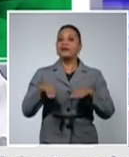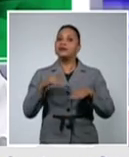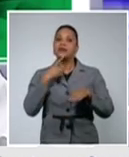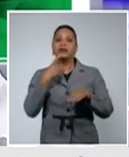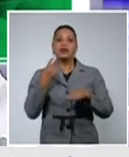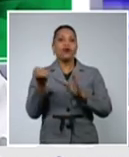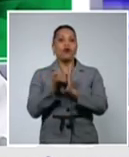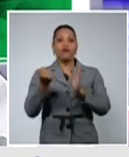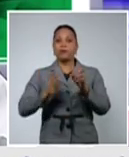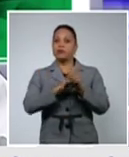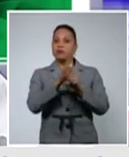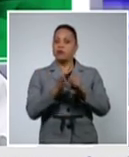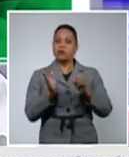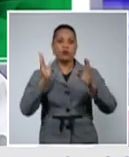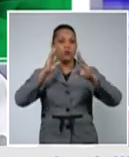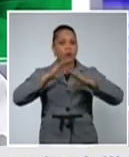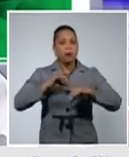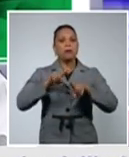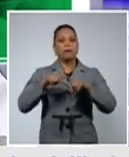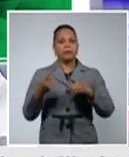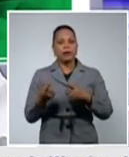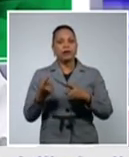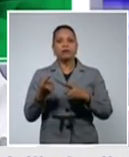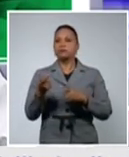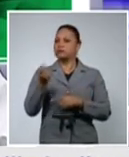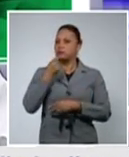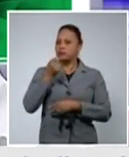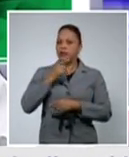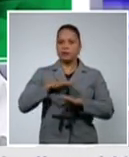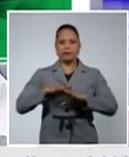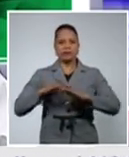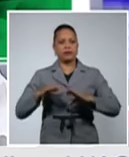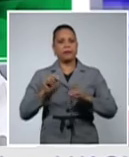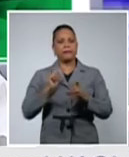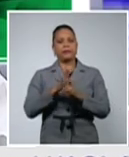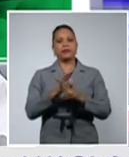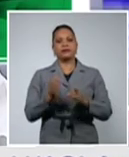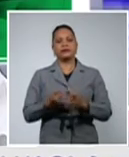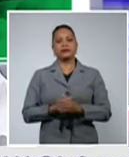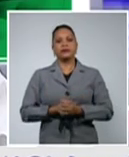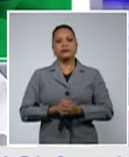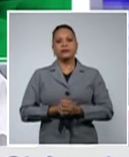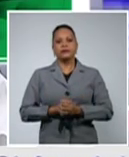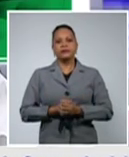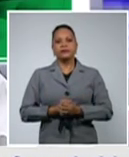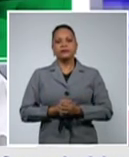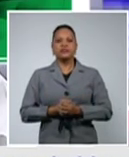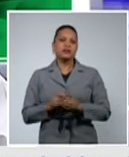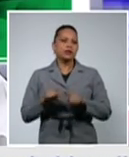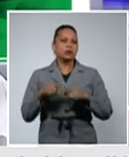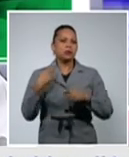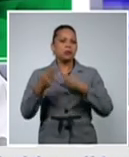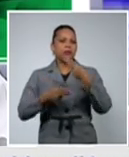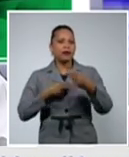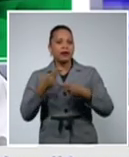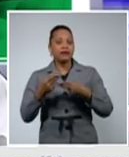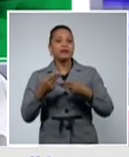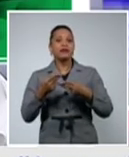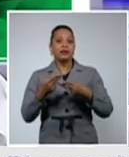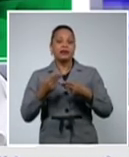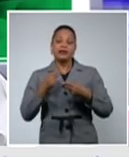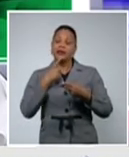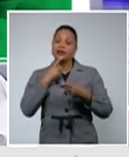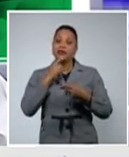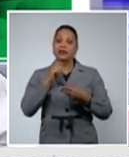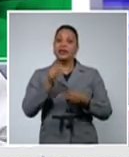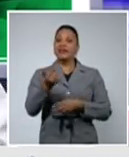confirmación por PCR, lo cual indiscutiblemente nos permite que se complique, que